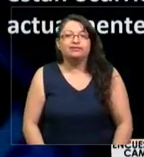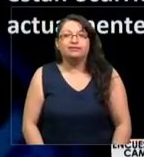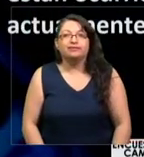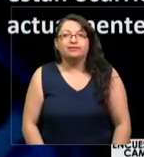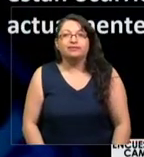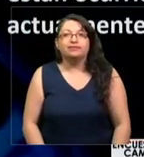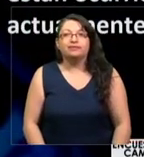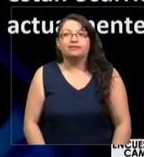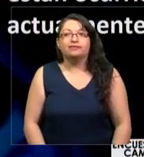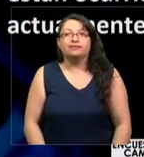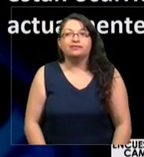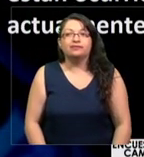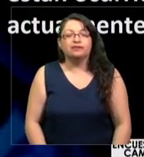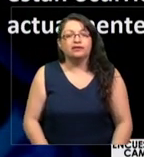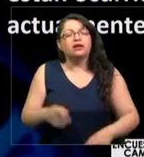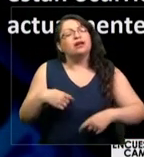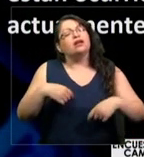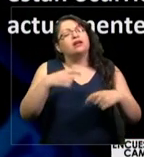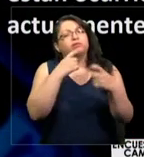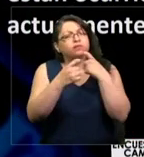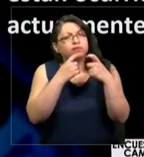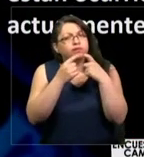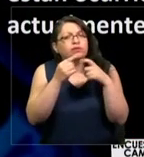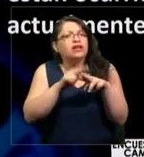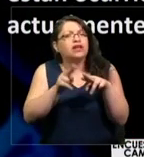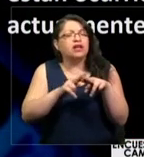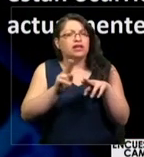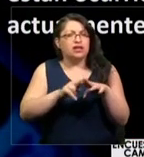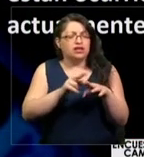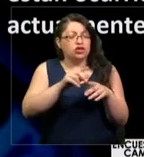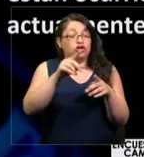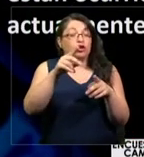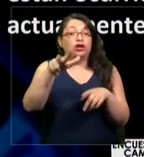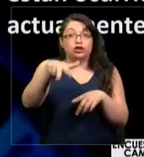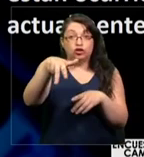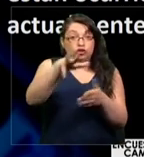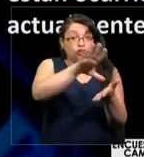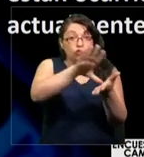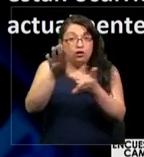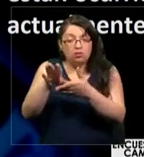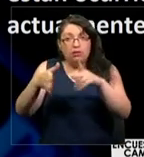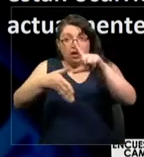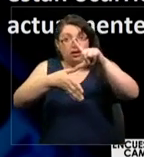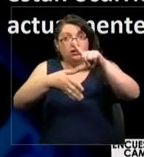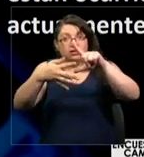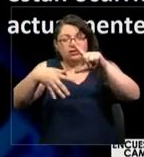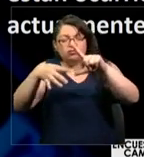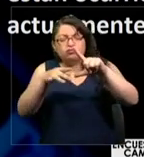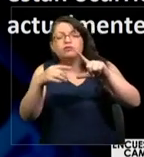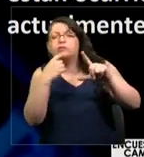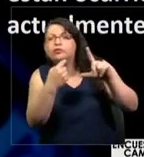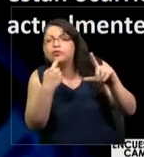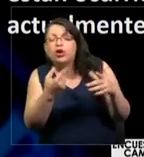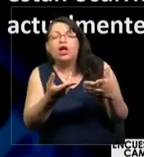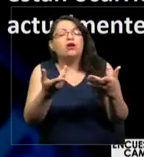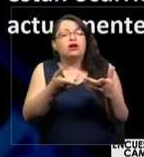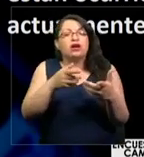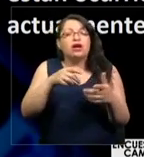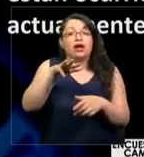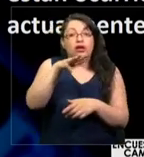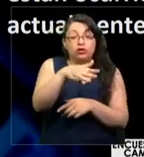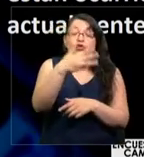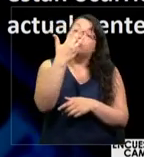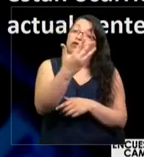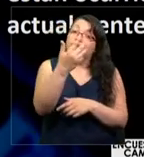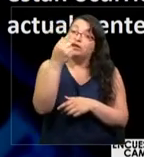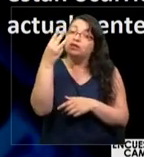En una reciente encuesta realizada en 18 países de América Latina, los latinoamericanos, el 93